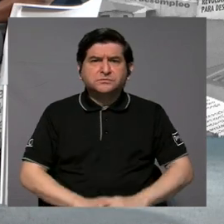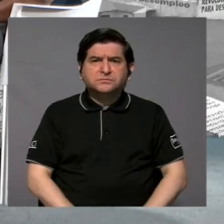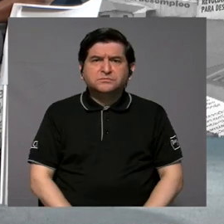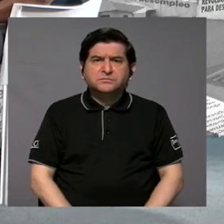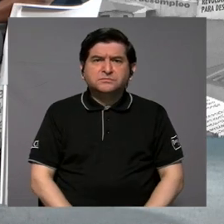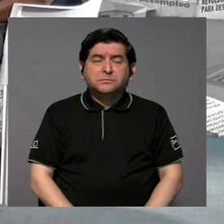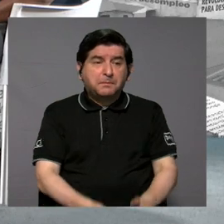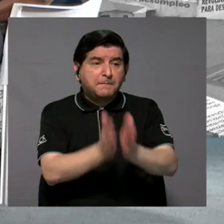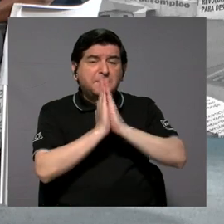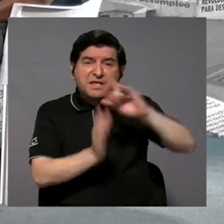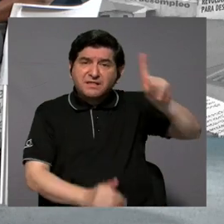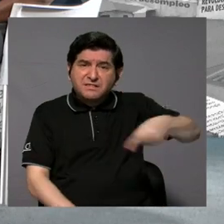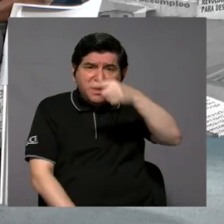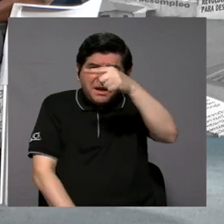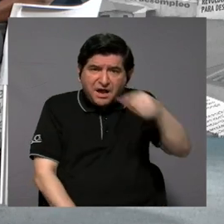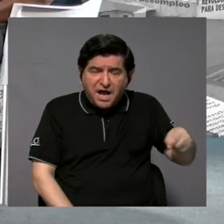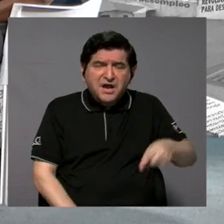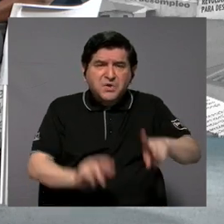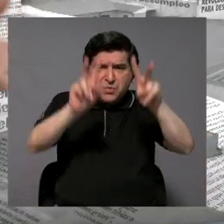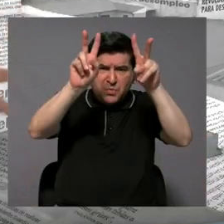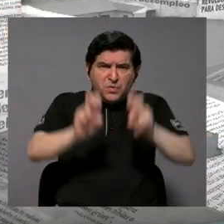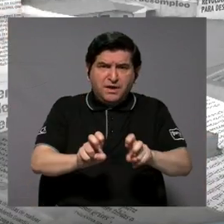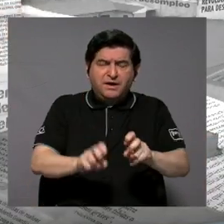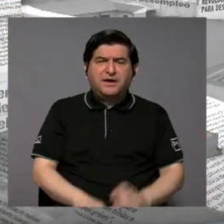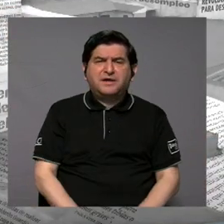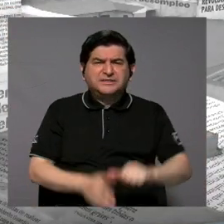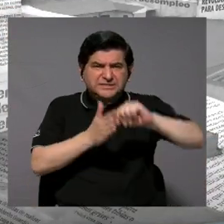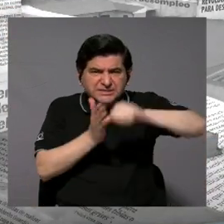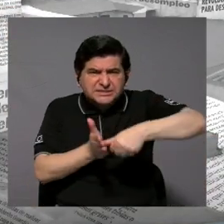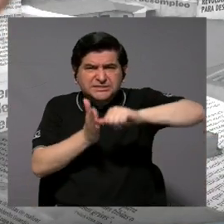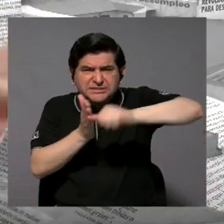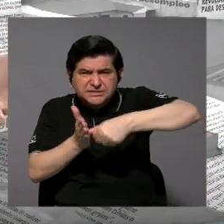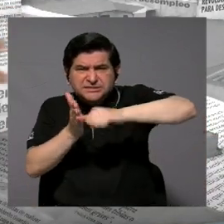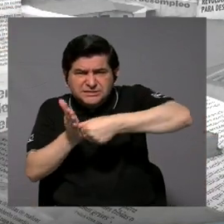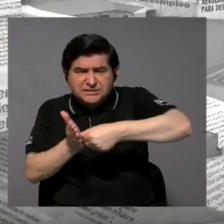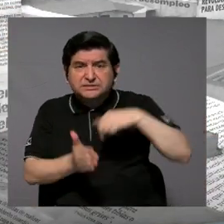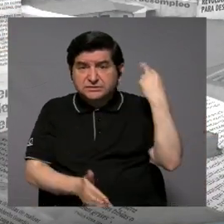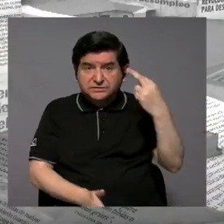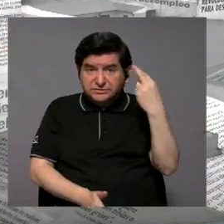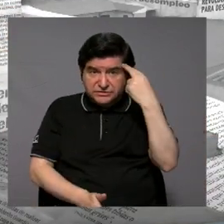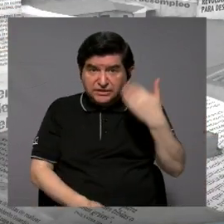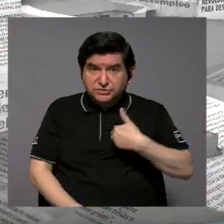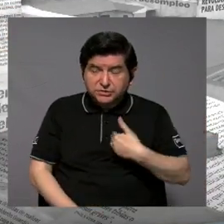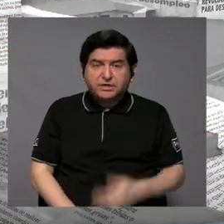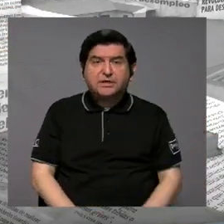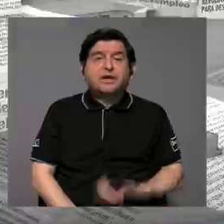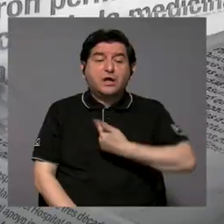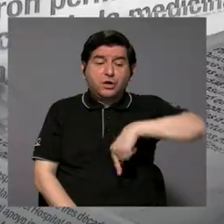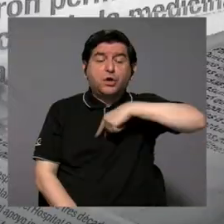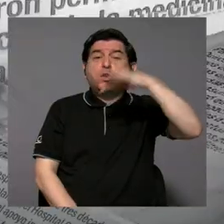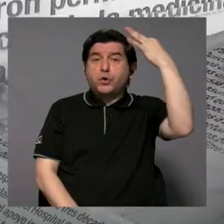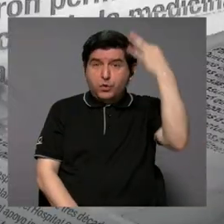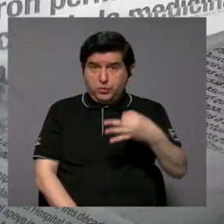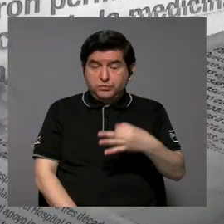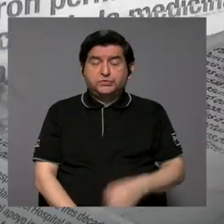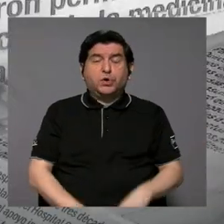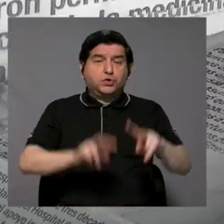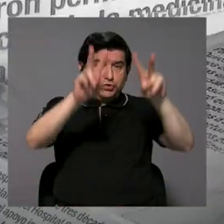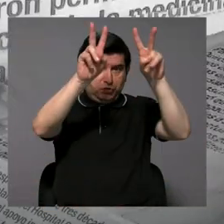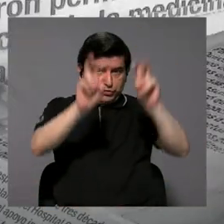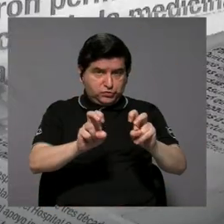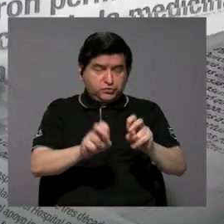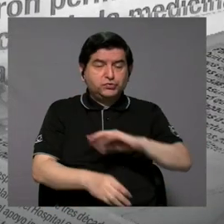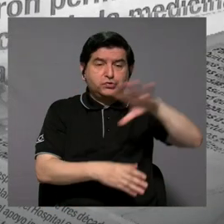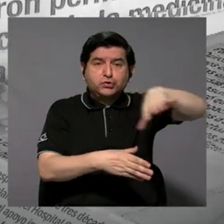piden anular las pruebas, han venido insistiendo en eso? ¿Tienen razón ellos? Nosotros creemos que las